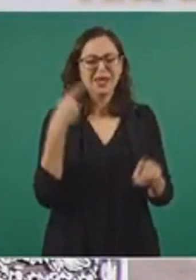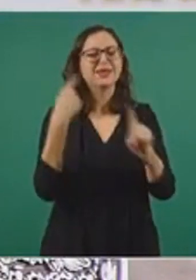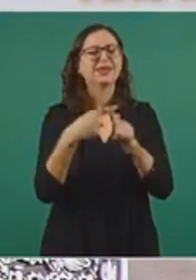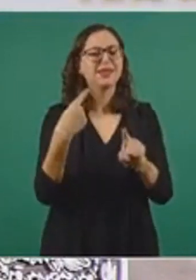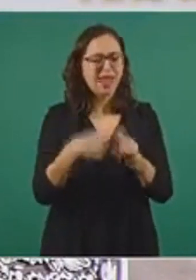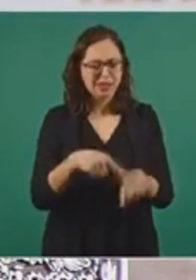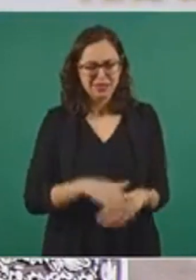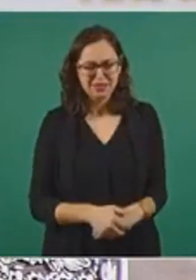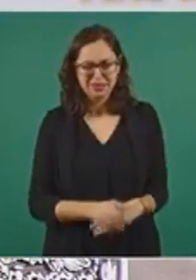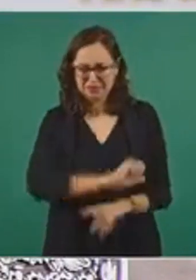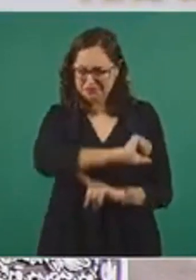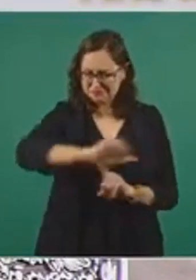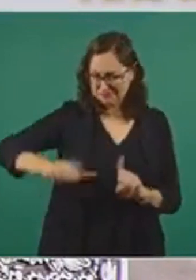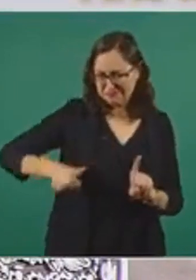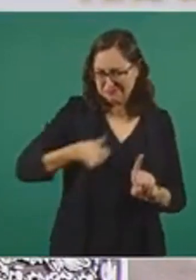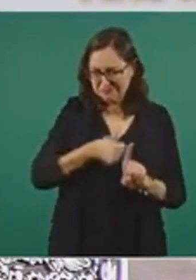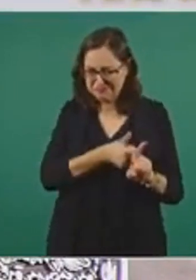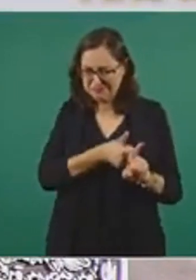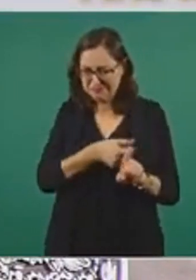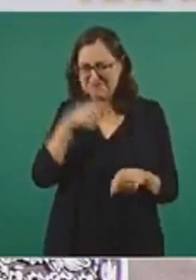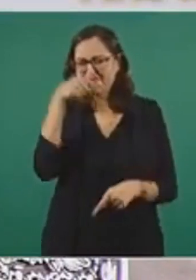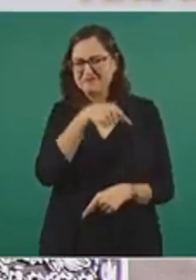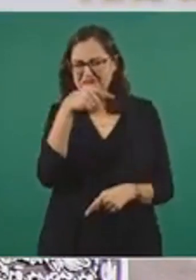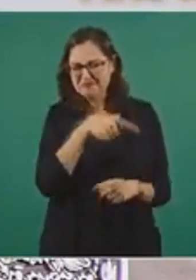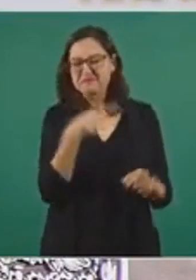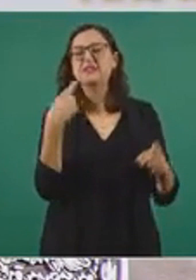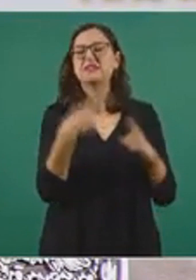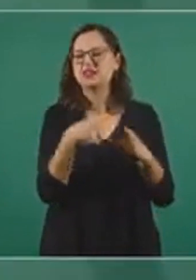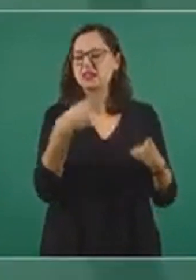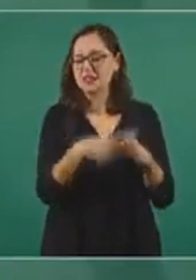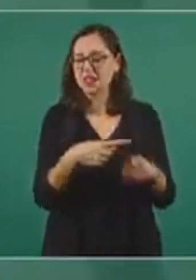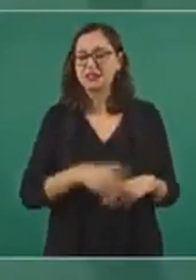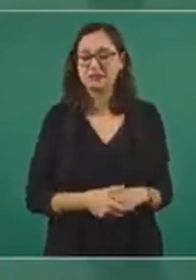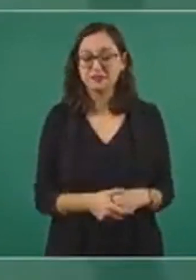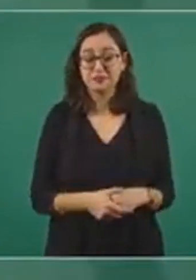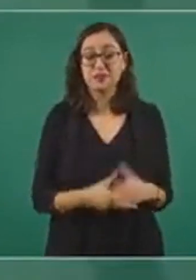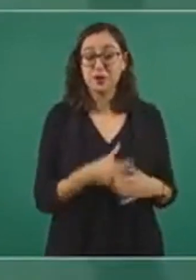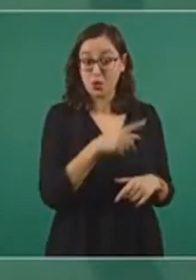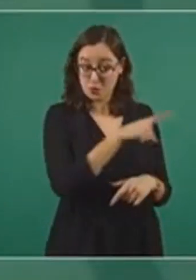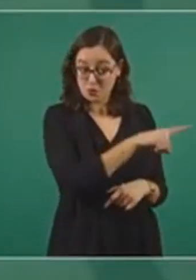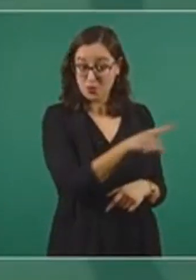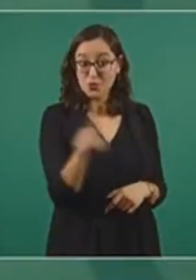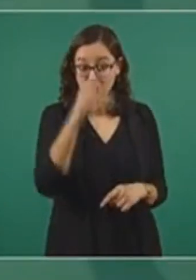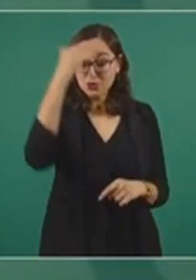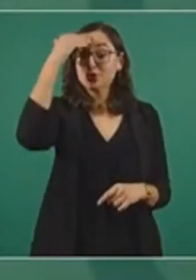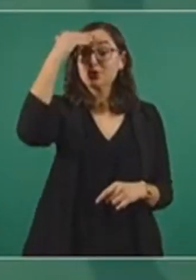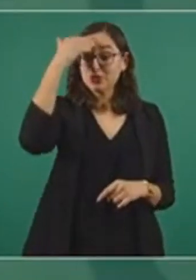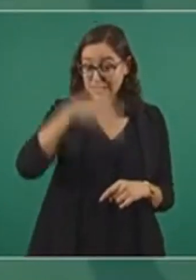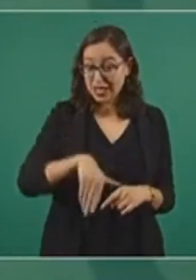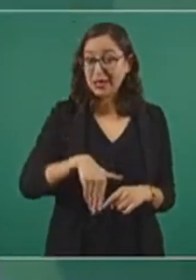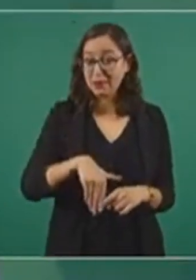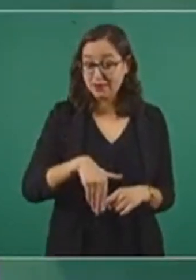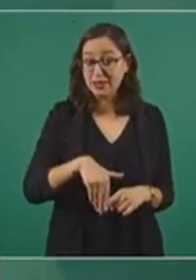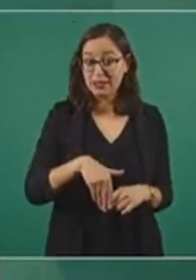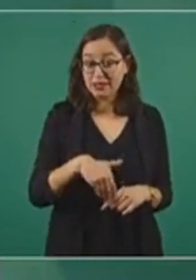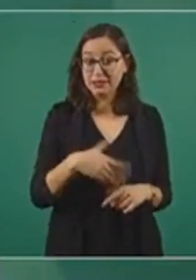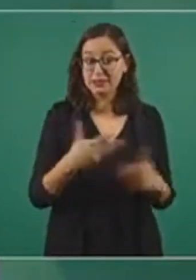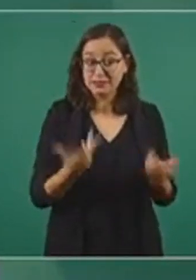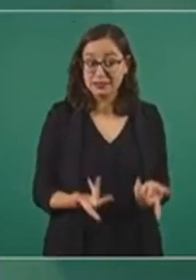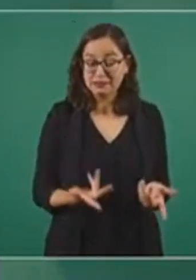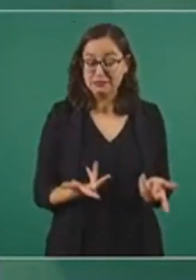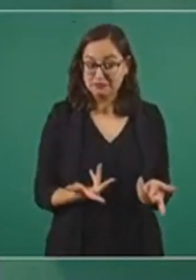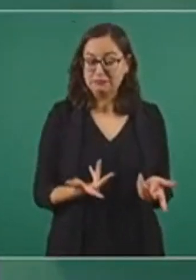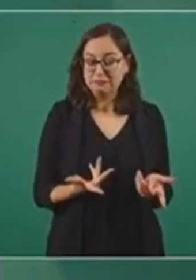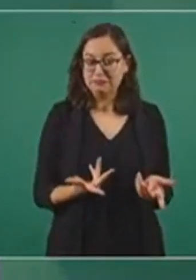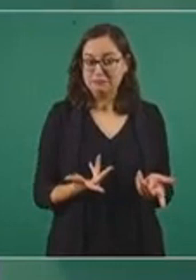Aparte de que muchos están conscientes de que les hace falta que se les devuelva